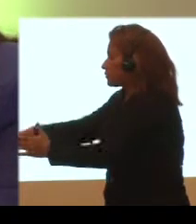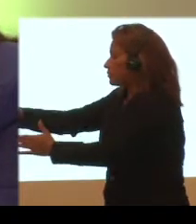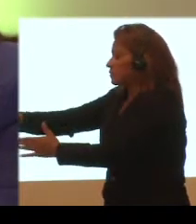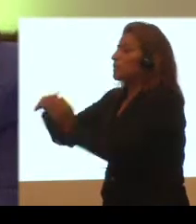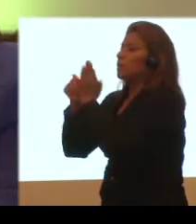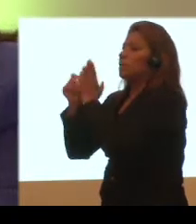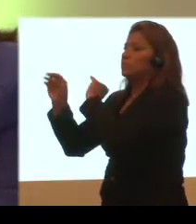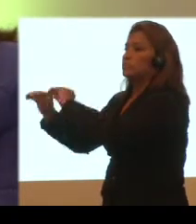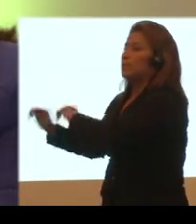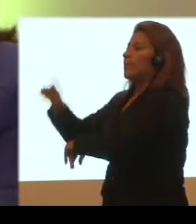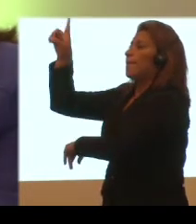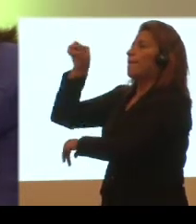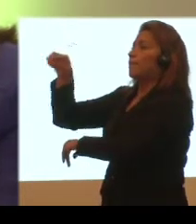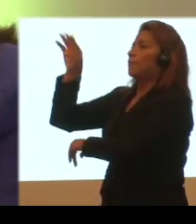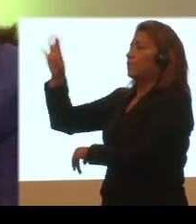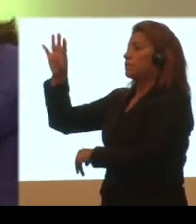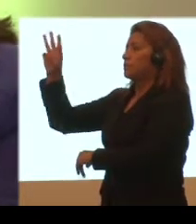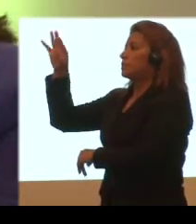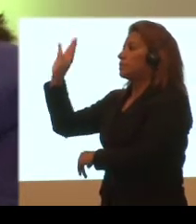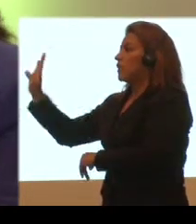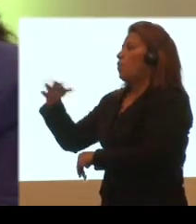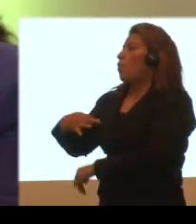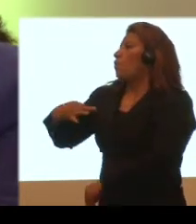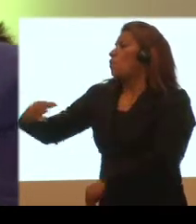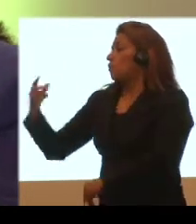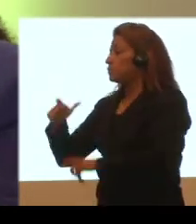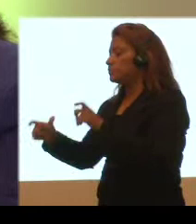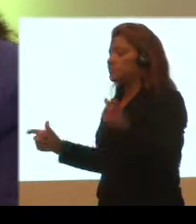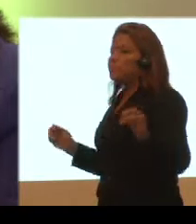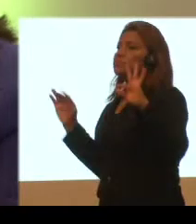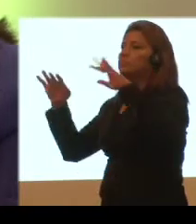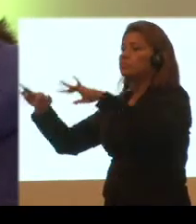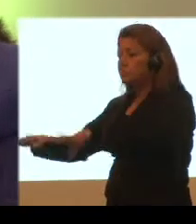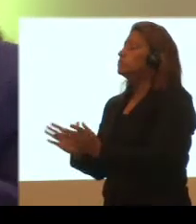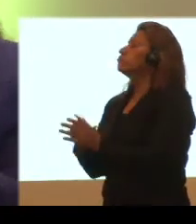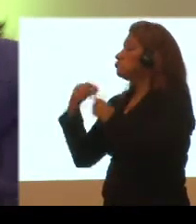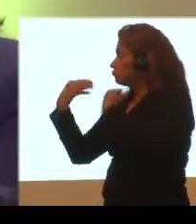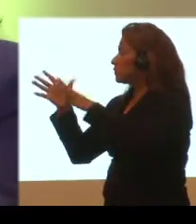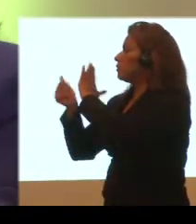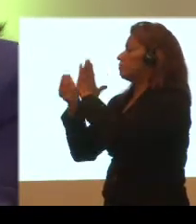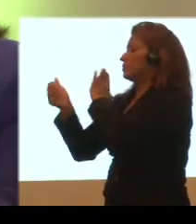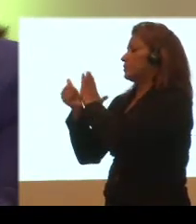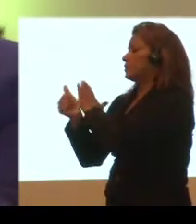riesgo y 1.464 voluntarios de la Secretaría han sido formados.